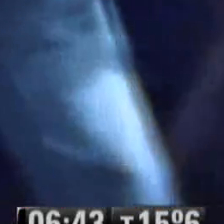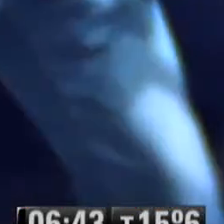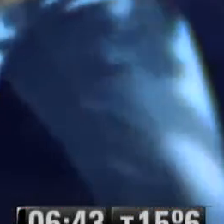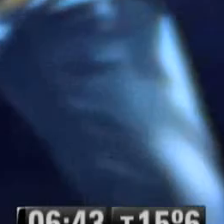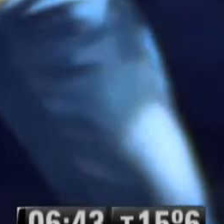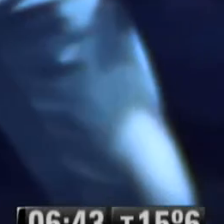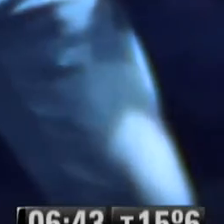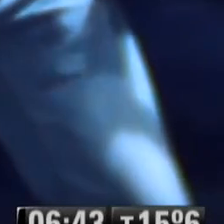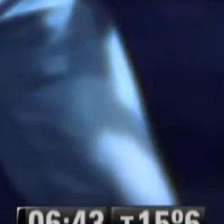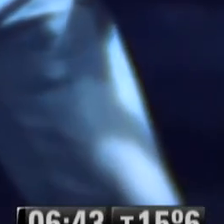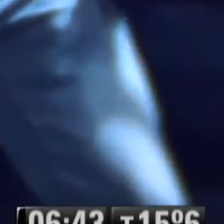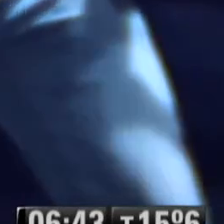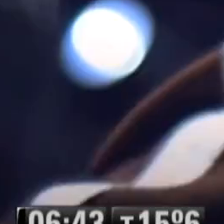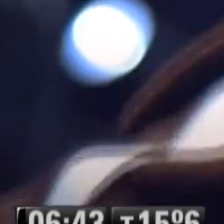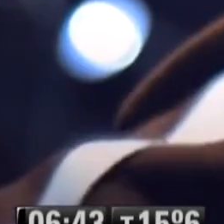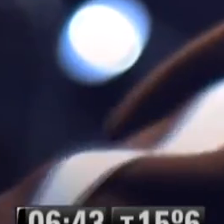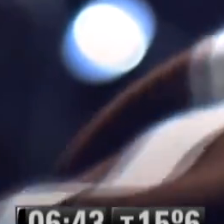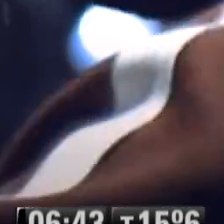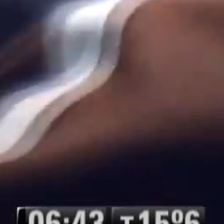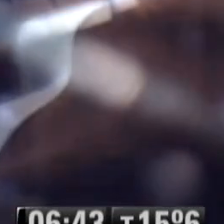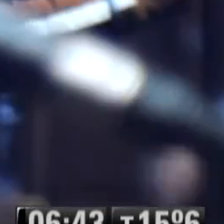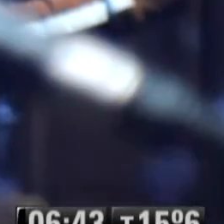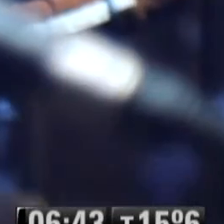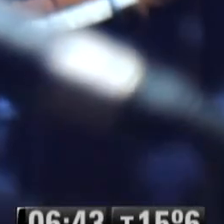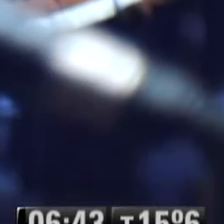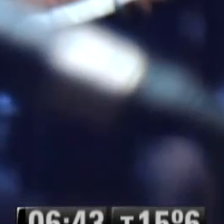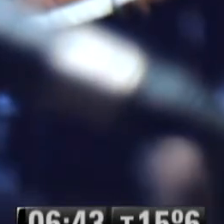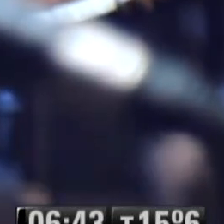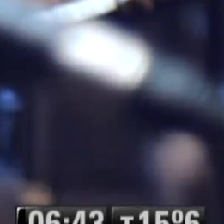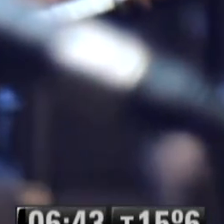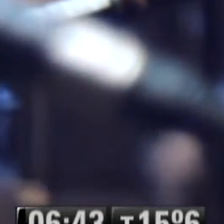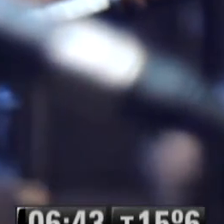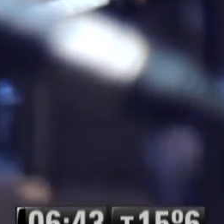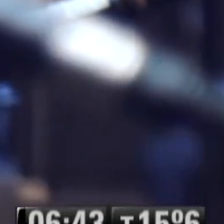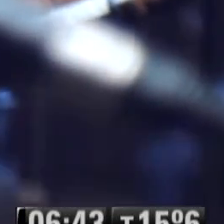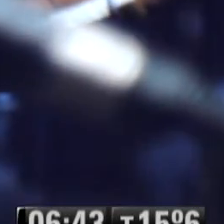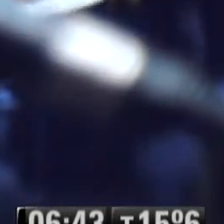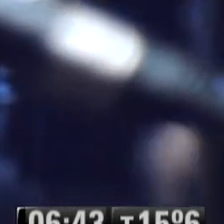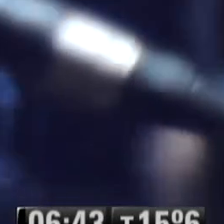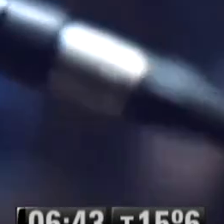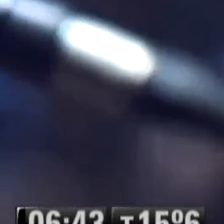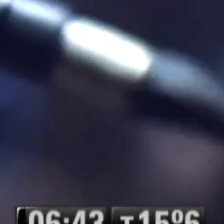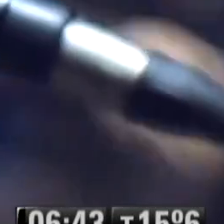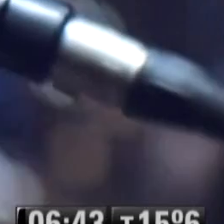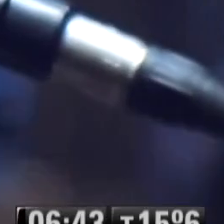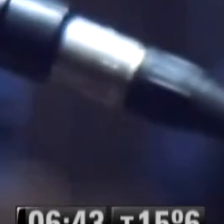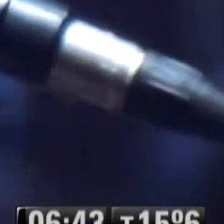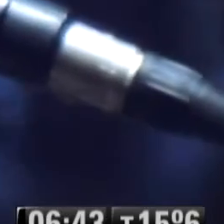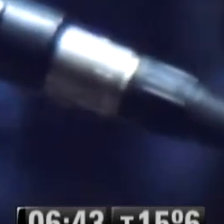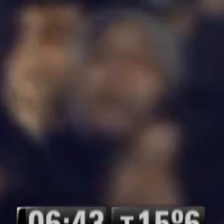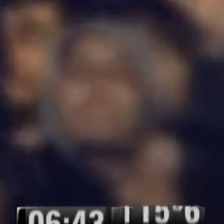Cantar desnudo y todo mal. A subir que no es normal. Que yo